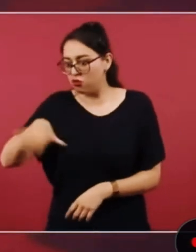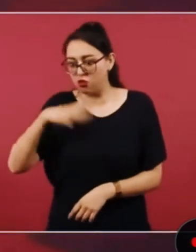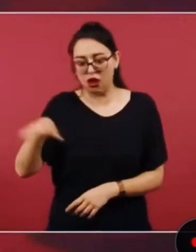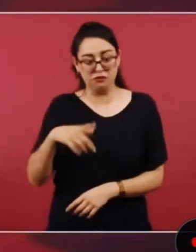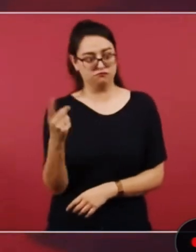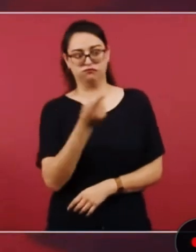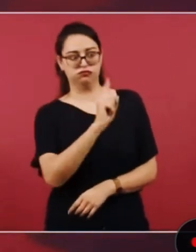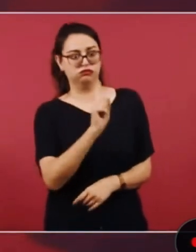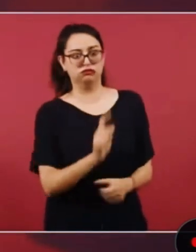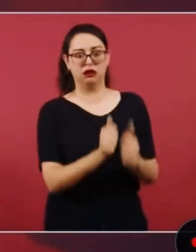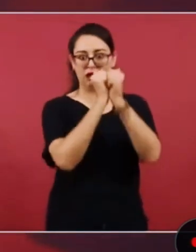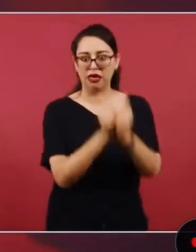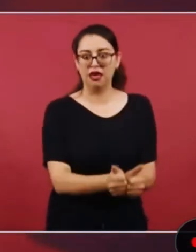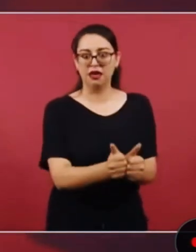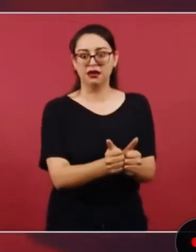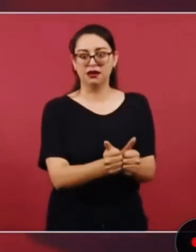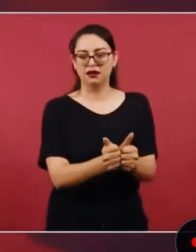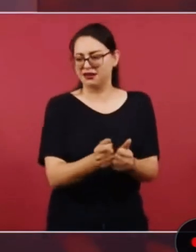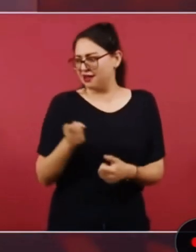es correcto?